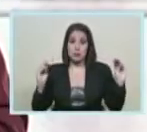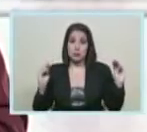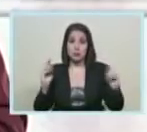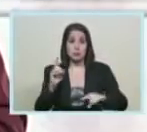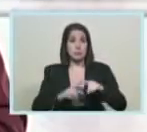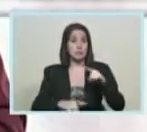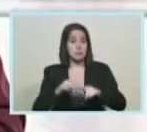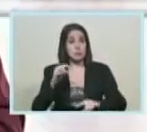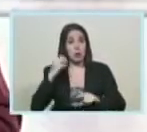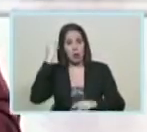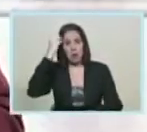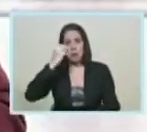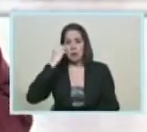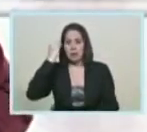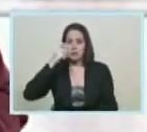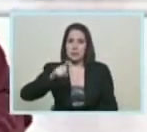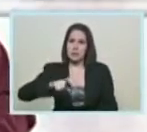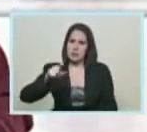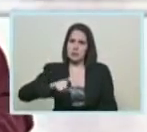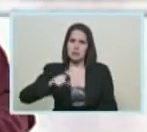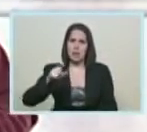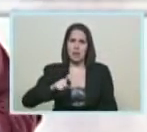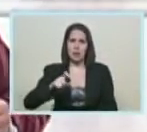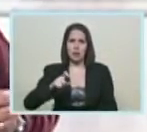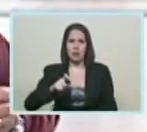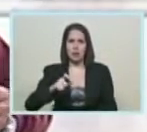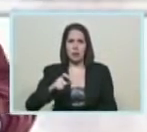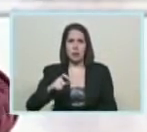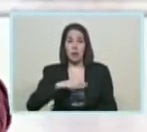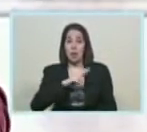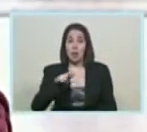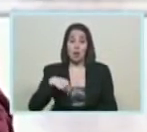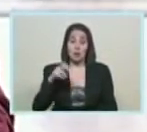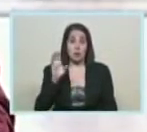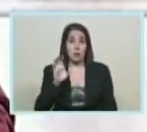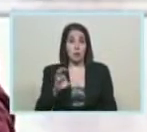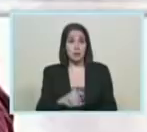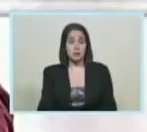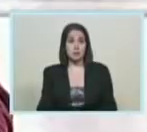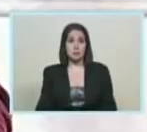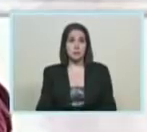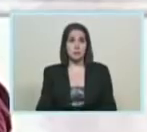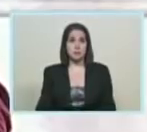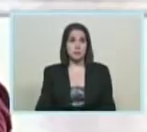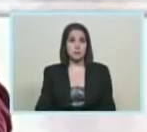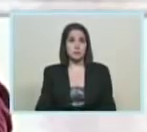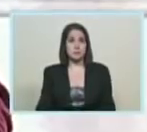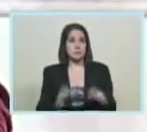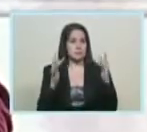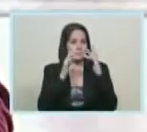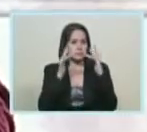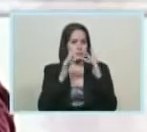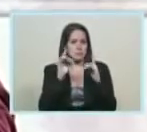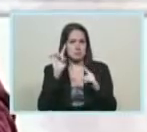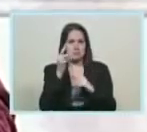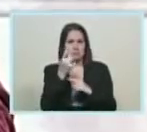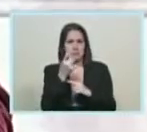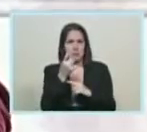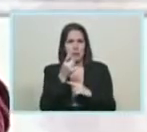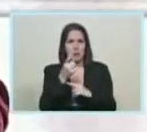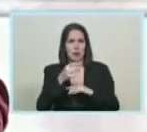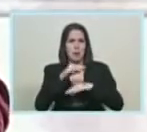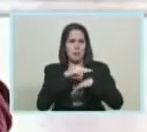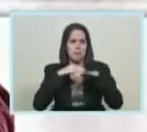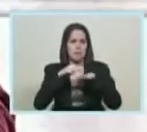además un conjunto de reflexiones necesarias para nuestro país. Vamos entonces a hacer un pase con el Ministro Pedro